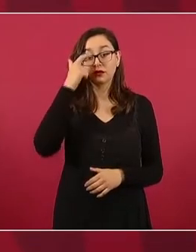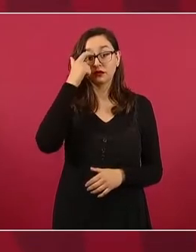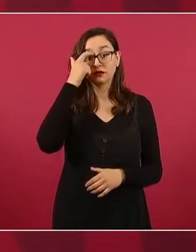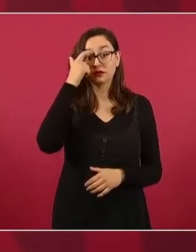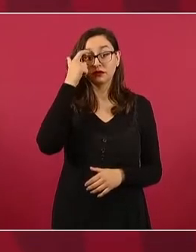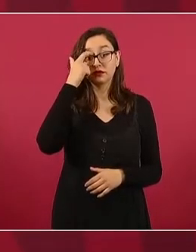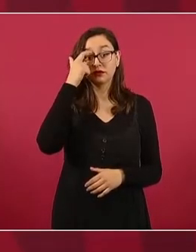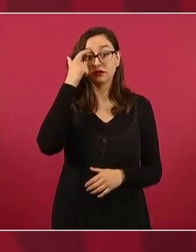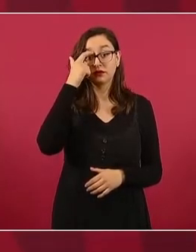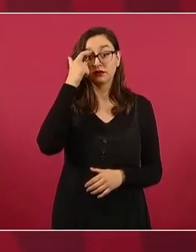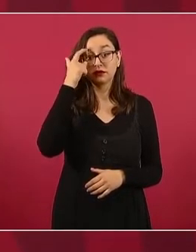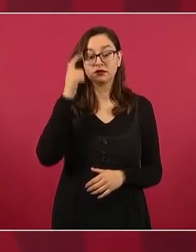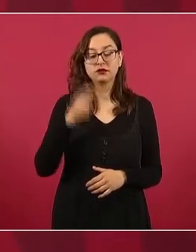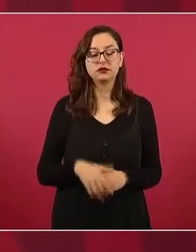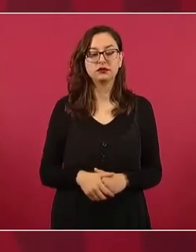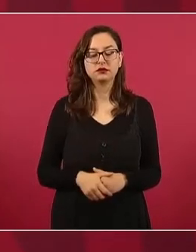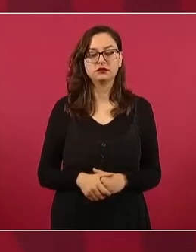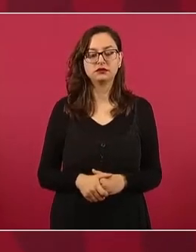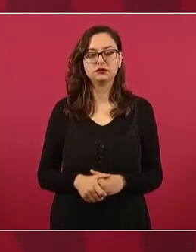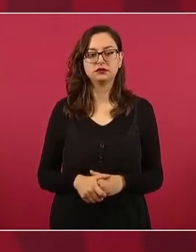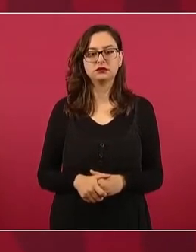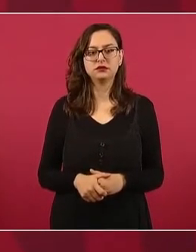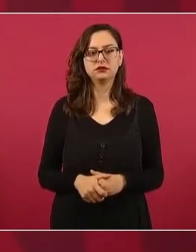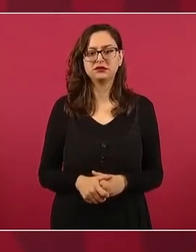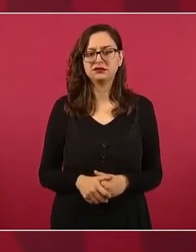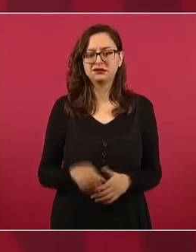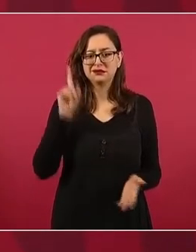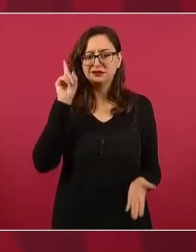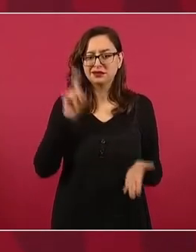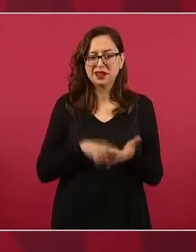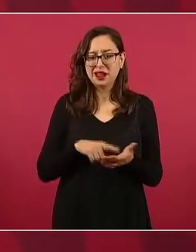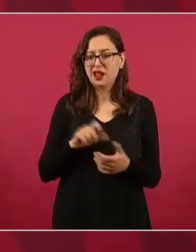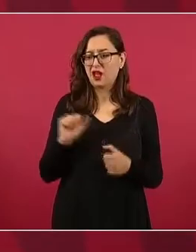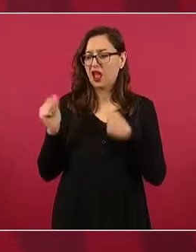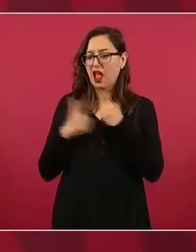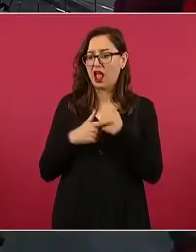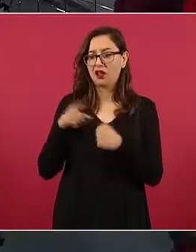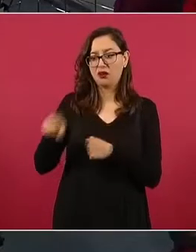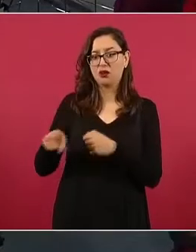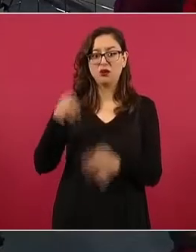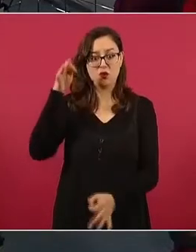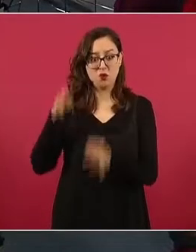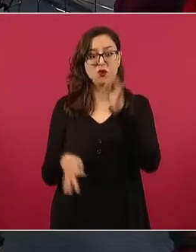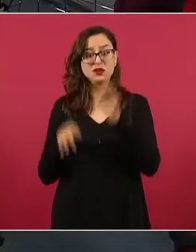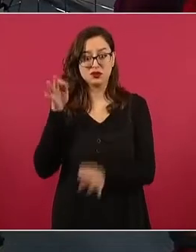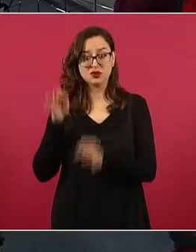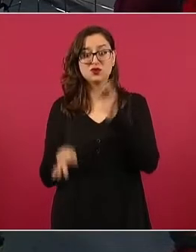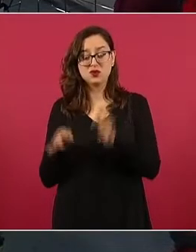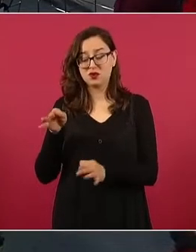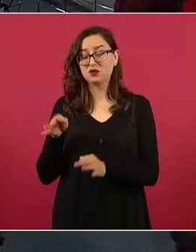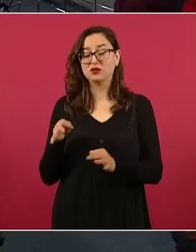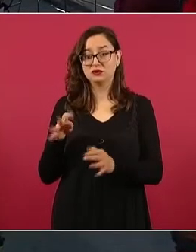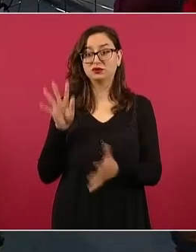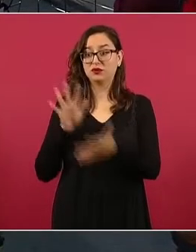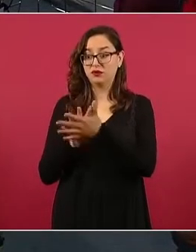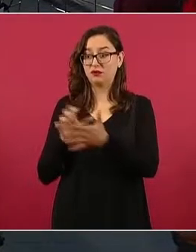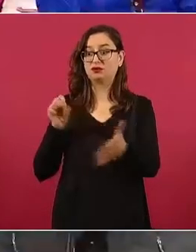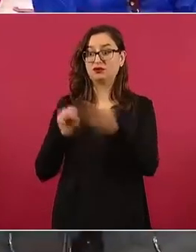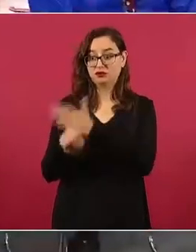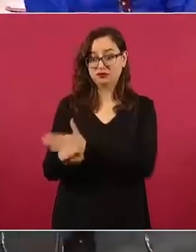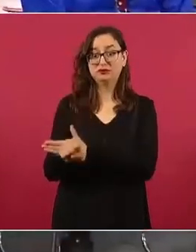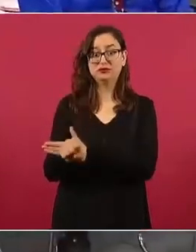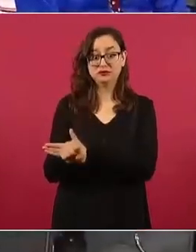Pero creo que hay orden de aprehensión o se abrió un juicio, hay algo o ya lo